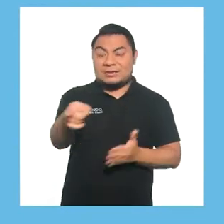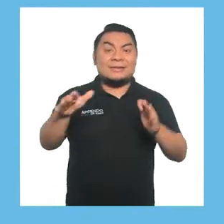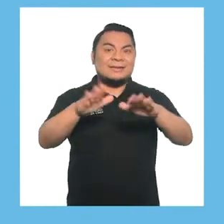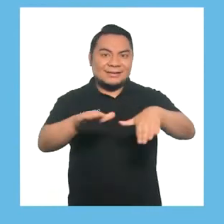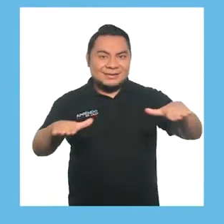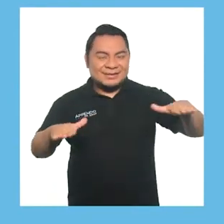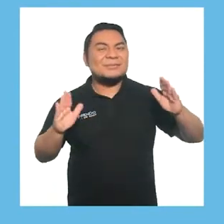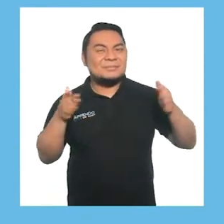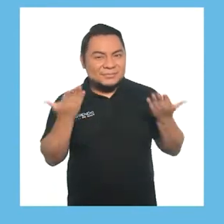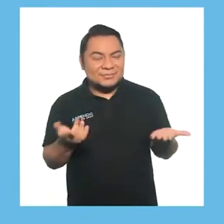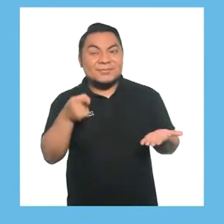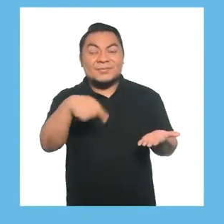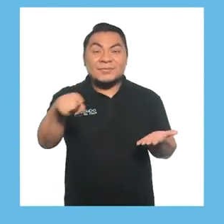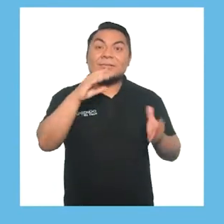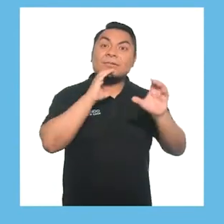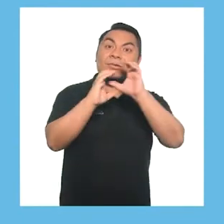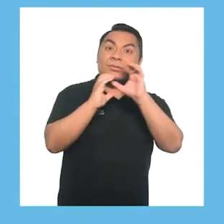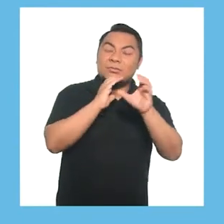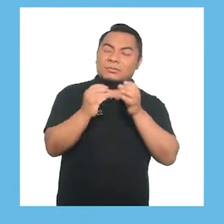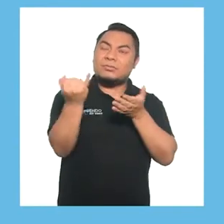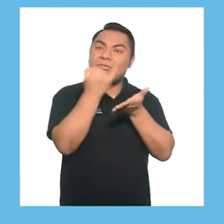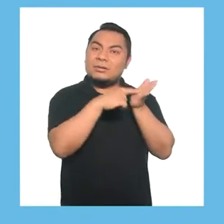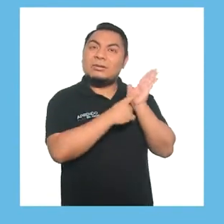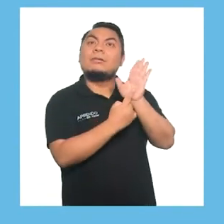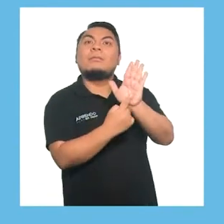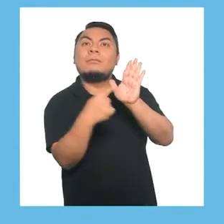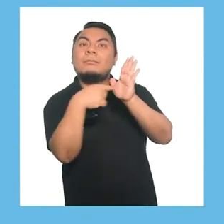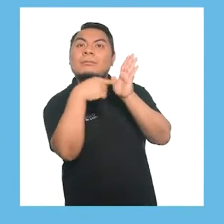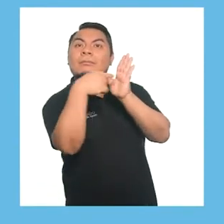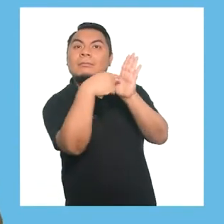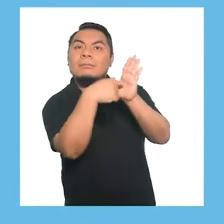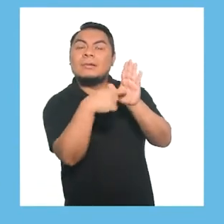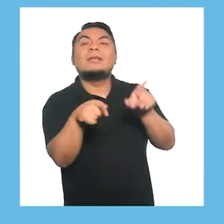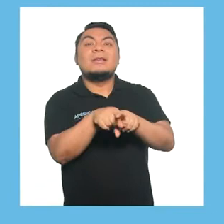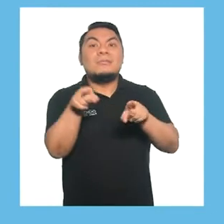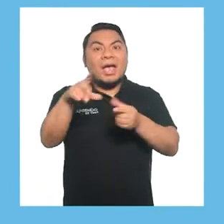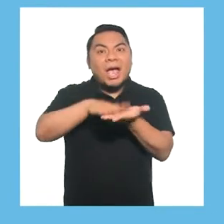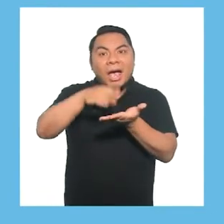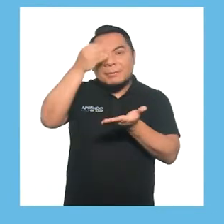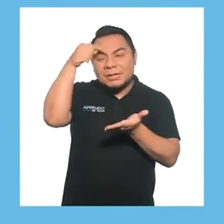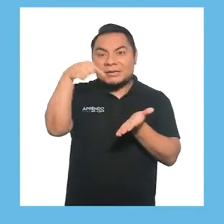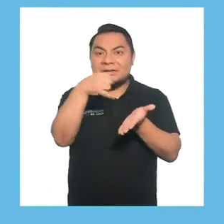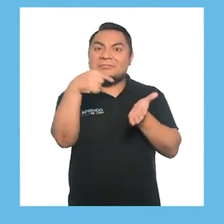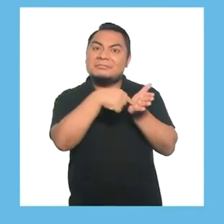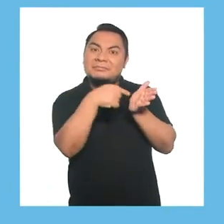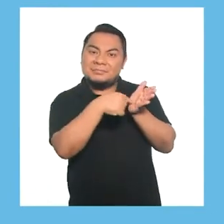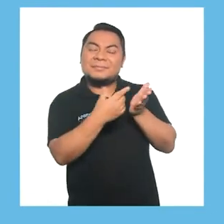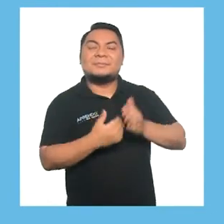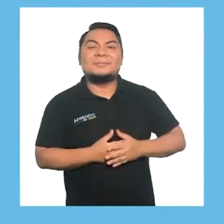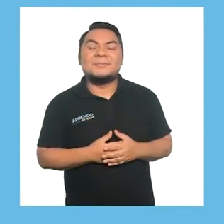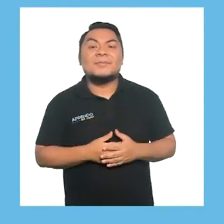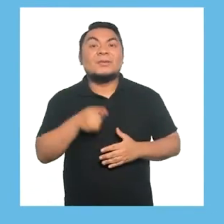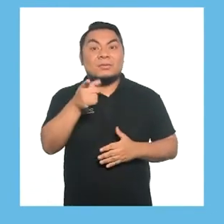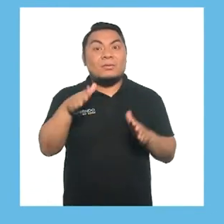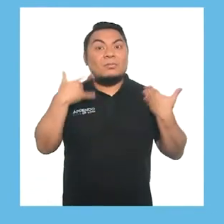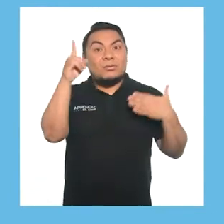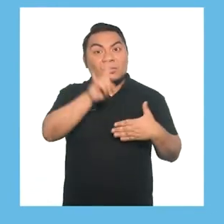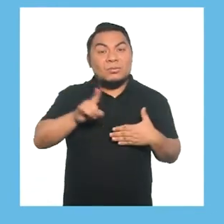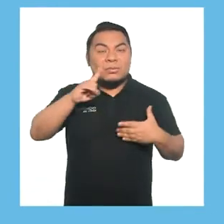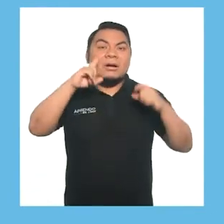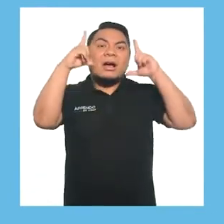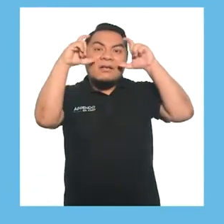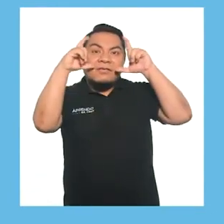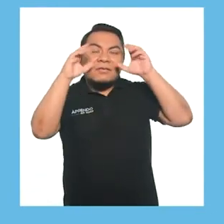niñas y los niños no solo se comunican, sino que también aprenden con ellos. También puedes usar